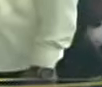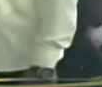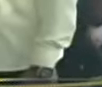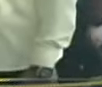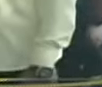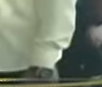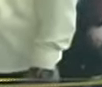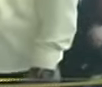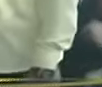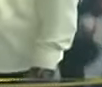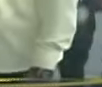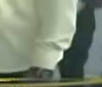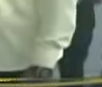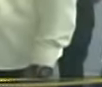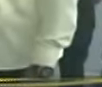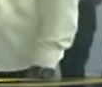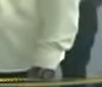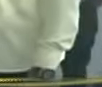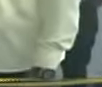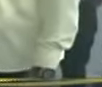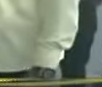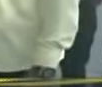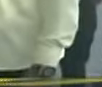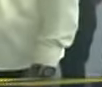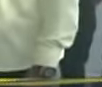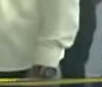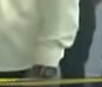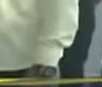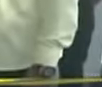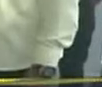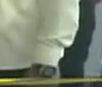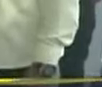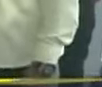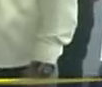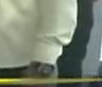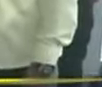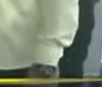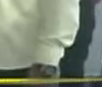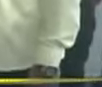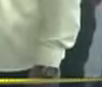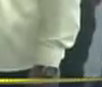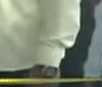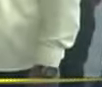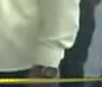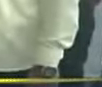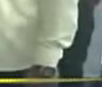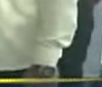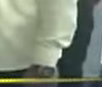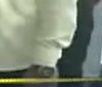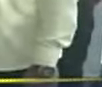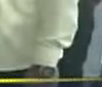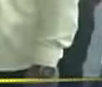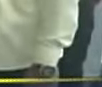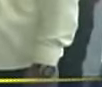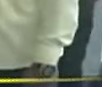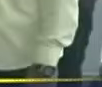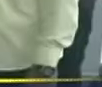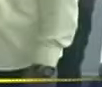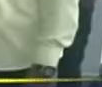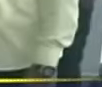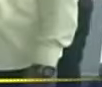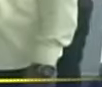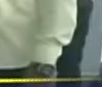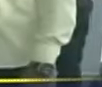De Nahuanagua ¿Estás estudiando? Sí, cuarto año de enfermería Cuarto año, ¿estás cerca ya? Sí Me alegra mucho Dale un saludo a tus